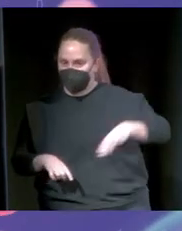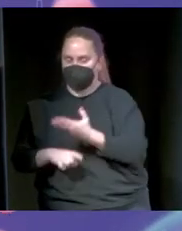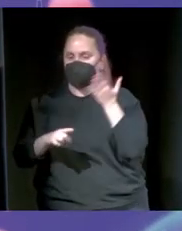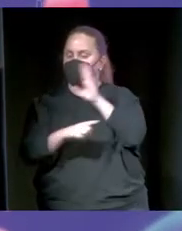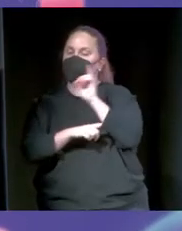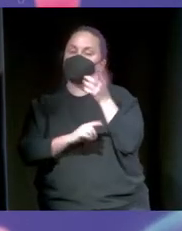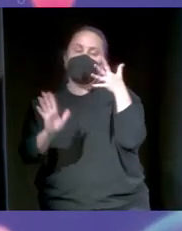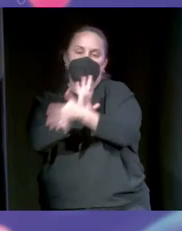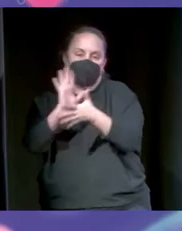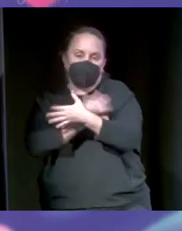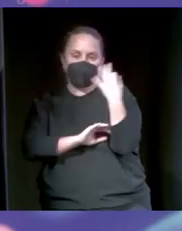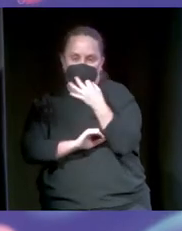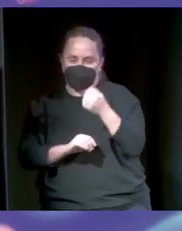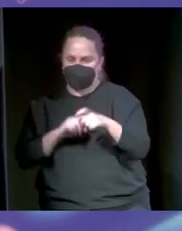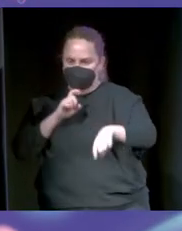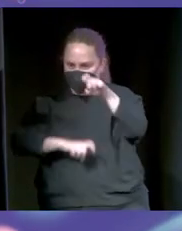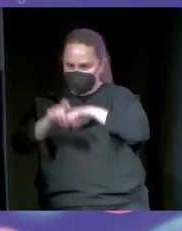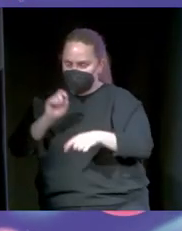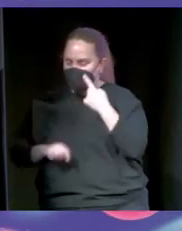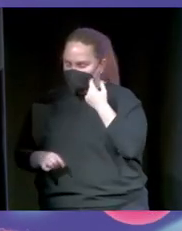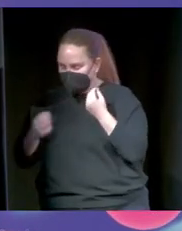debería salir. Volvemos a la presentación, Rubén.